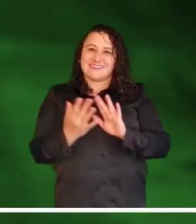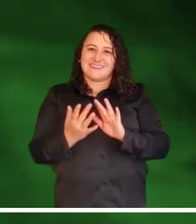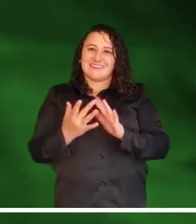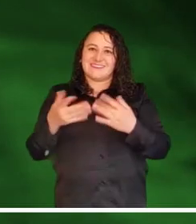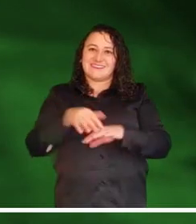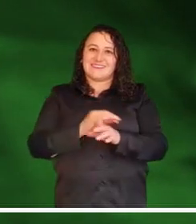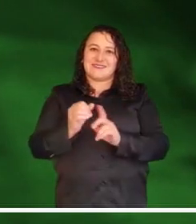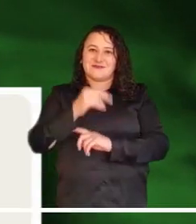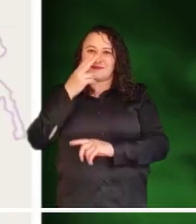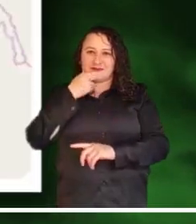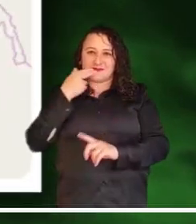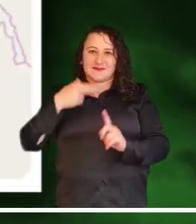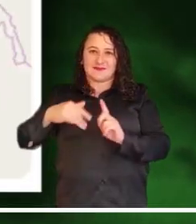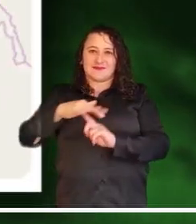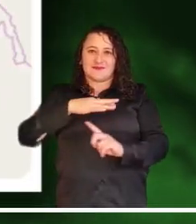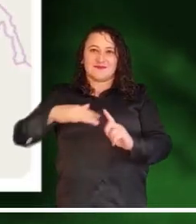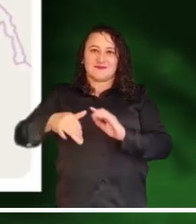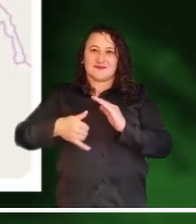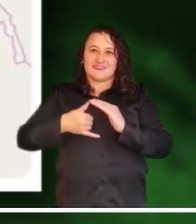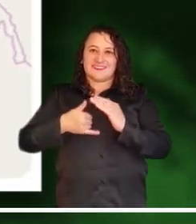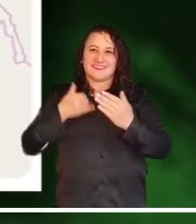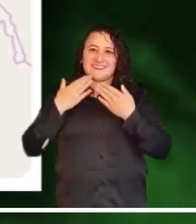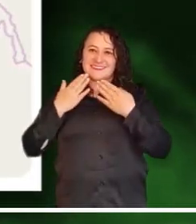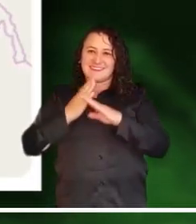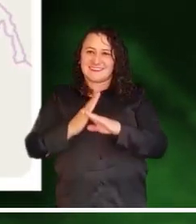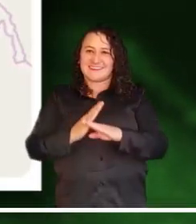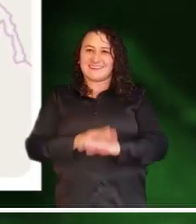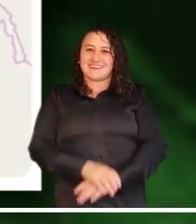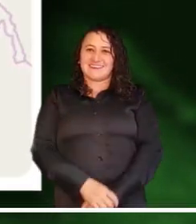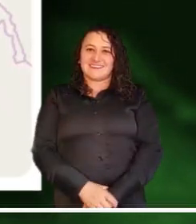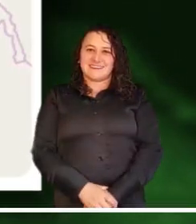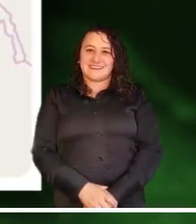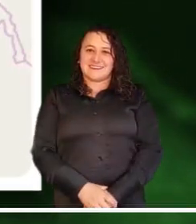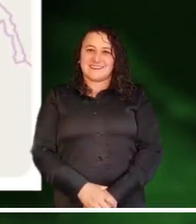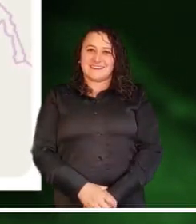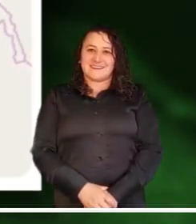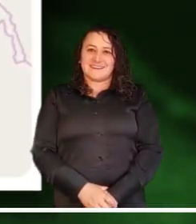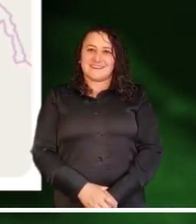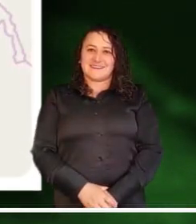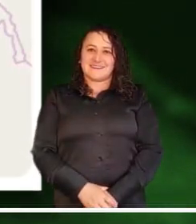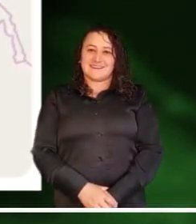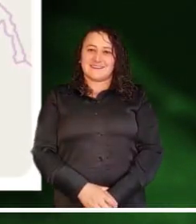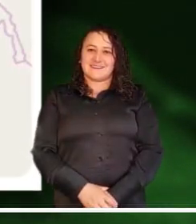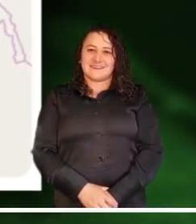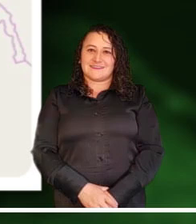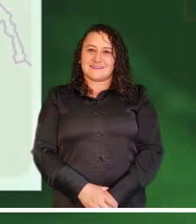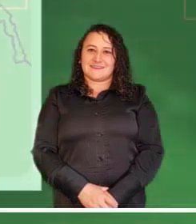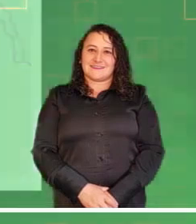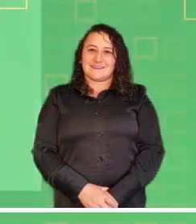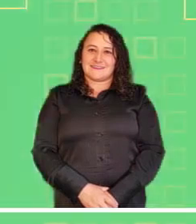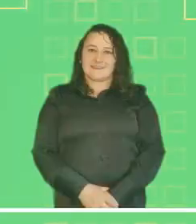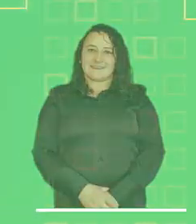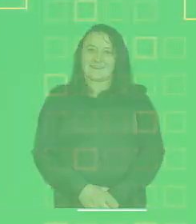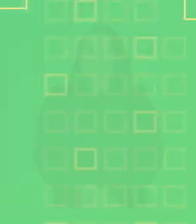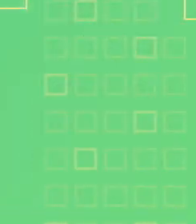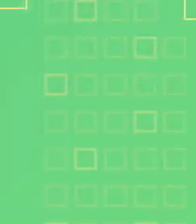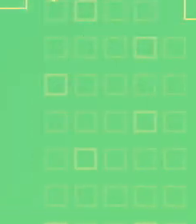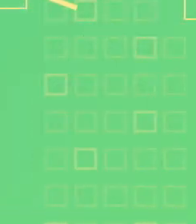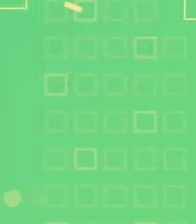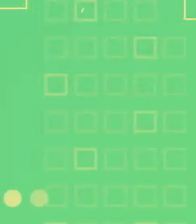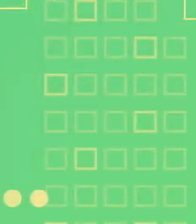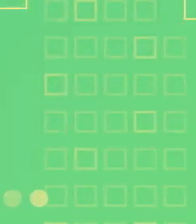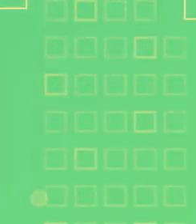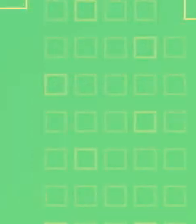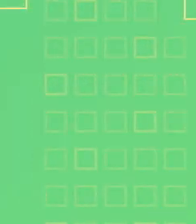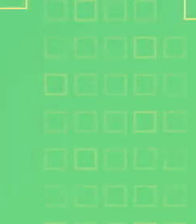Seguimos con los deslizamientos que podrían surgir en el Caribe, el Pacífico, los Andes, Arauca, Meta y Caquetá. Síguenos en